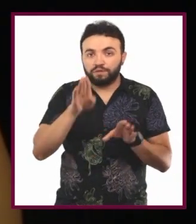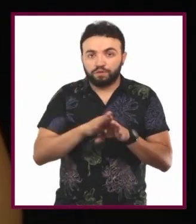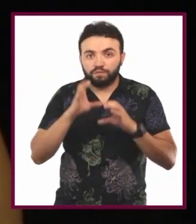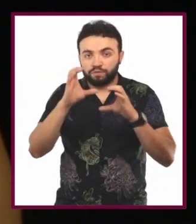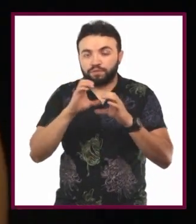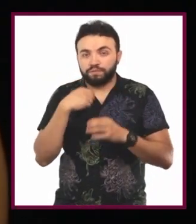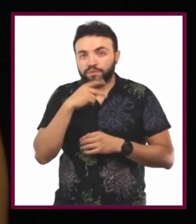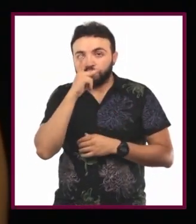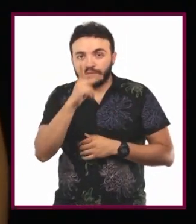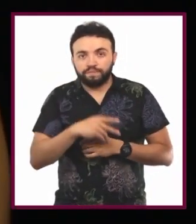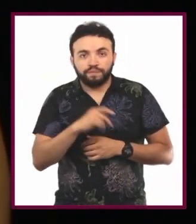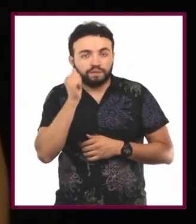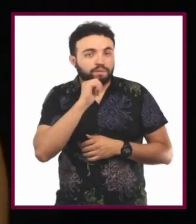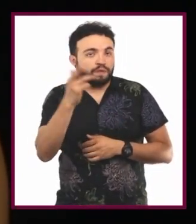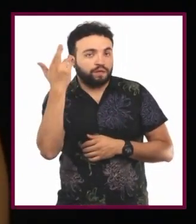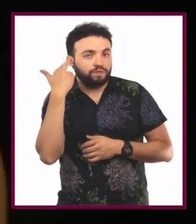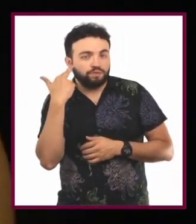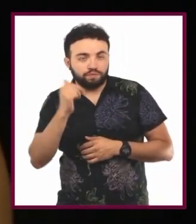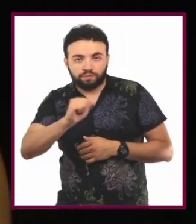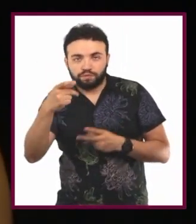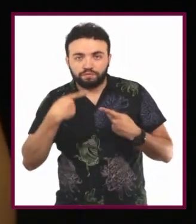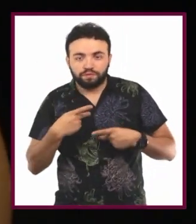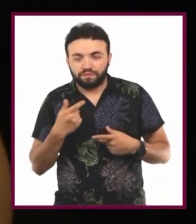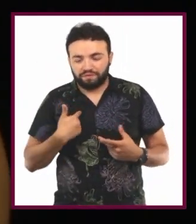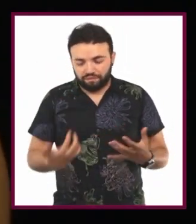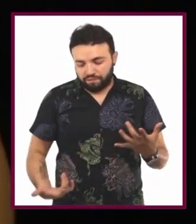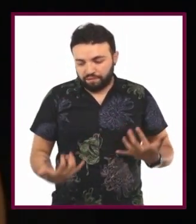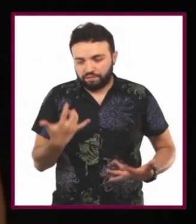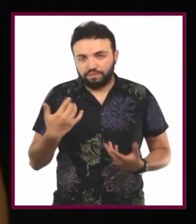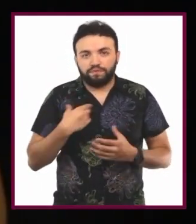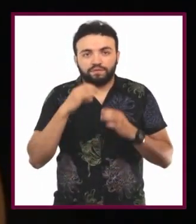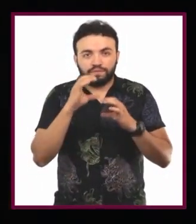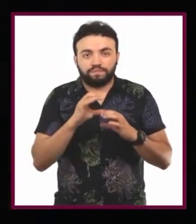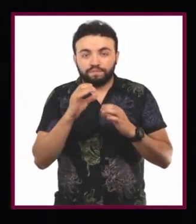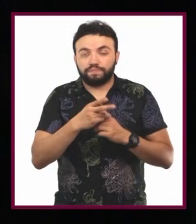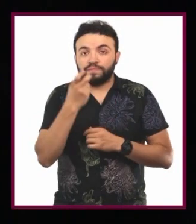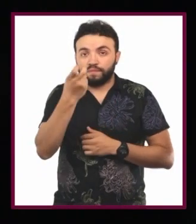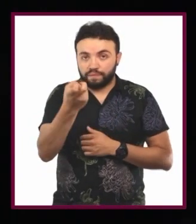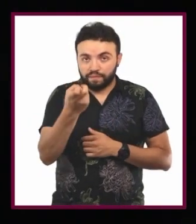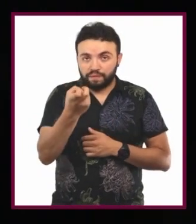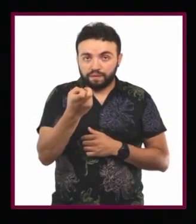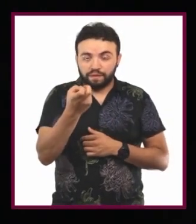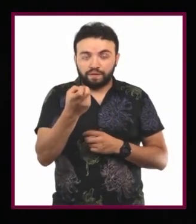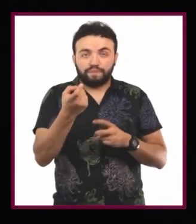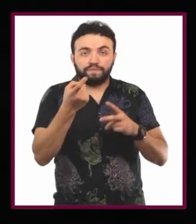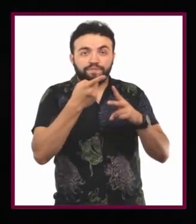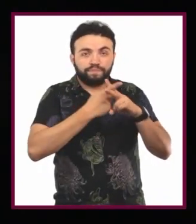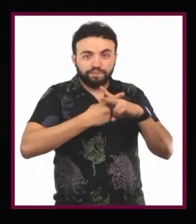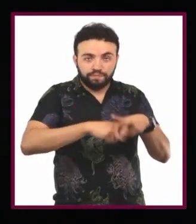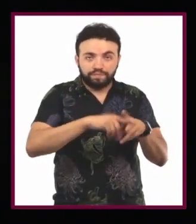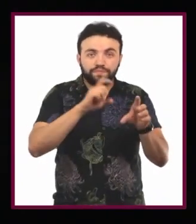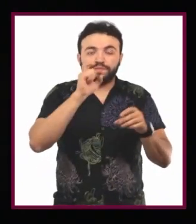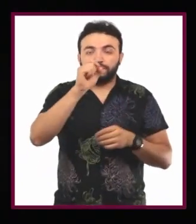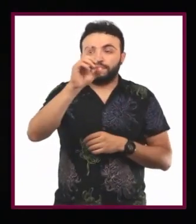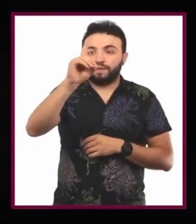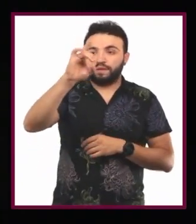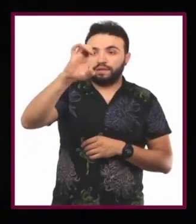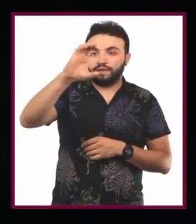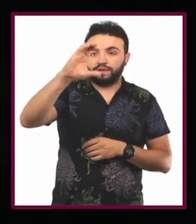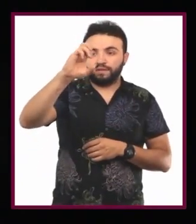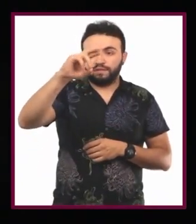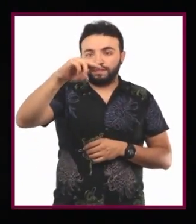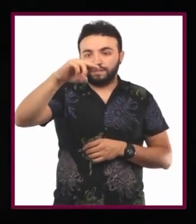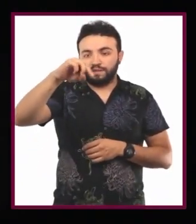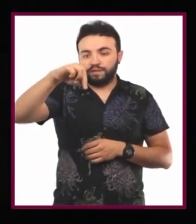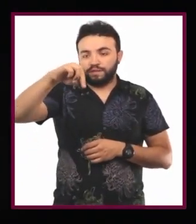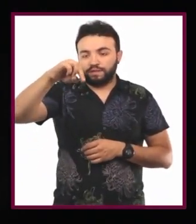cuidado mis palabras. Escuchando a los demás. Sin incendiarme, pues. Es ahí donde viene el discernimiento. Espérenme. ¿Saben